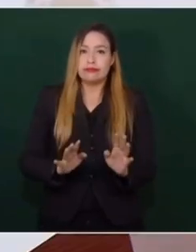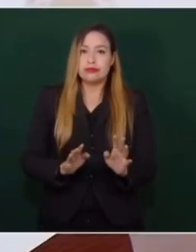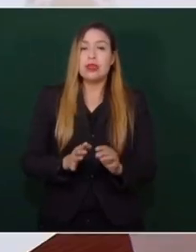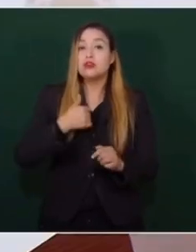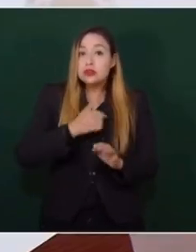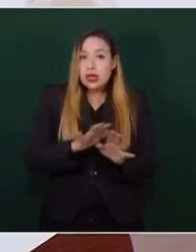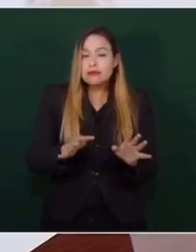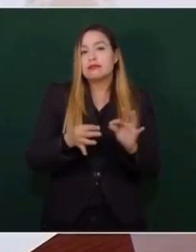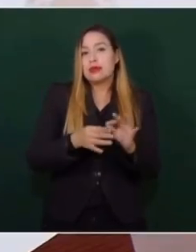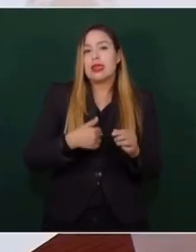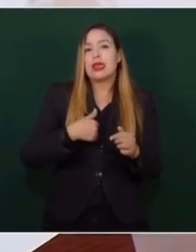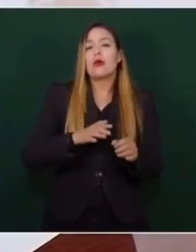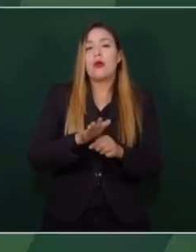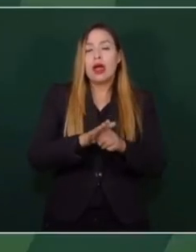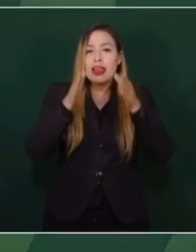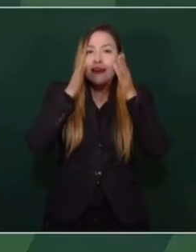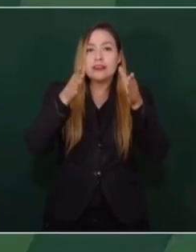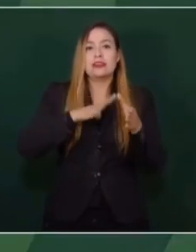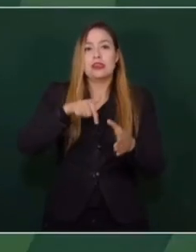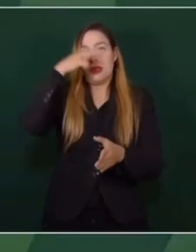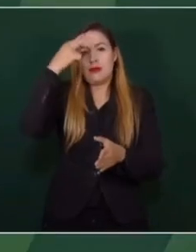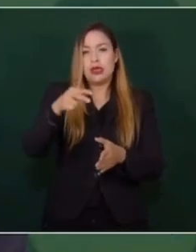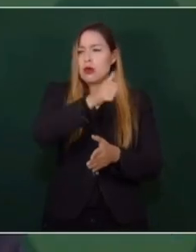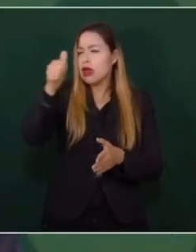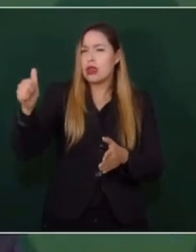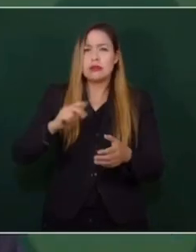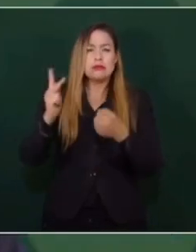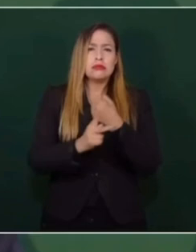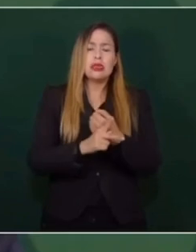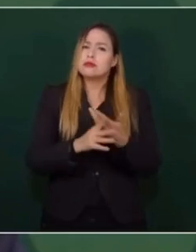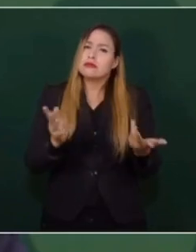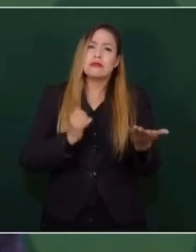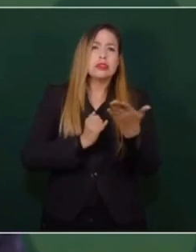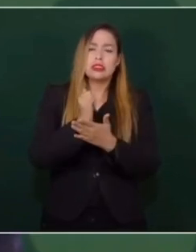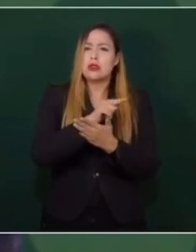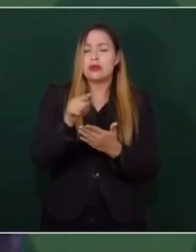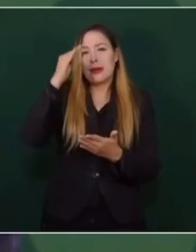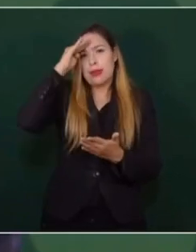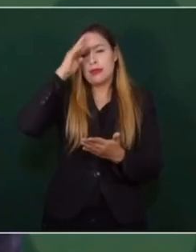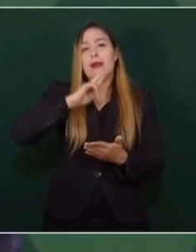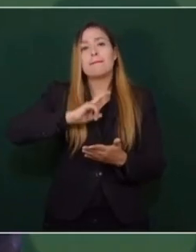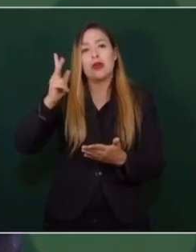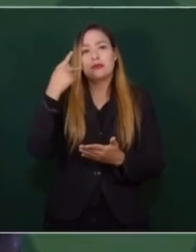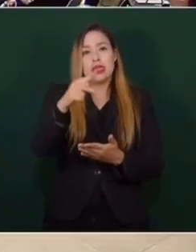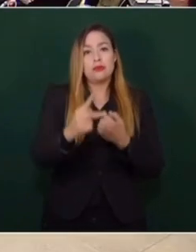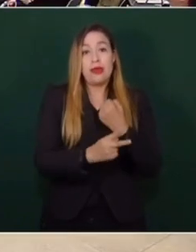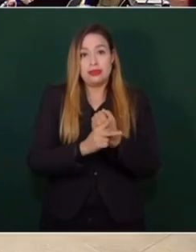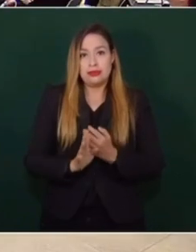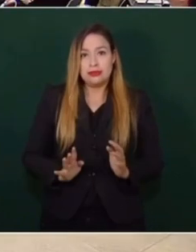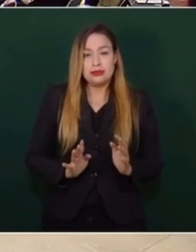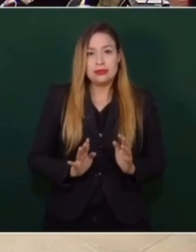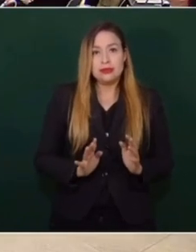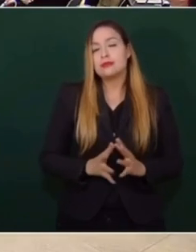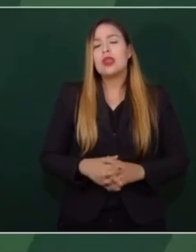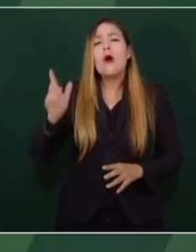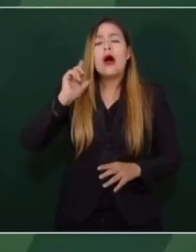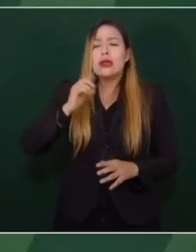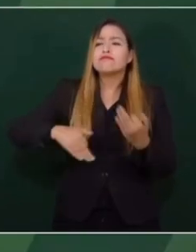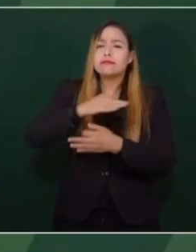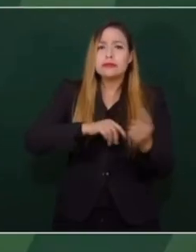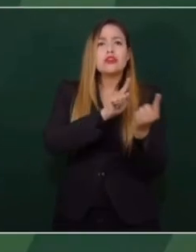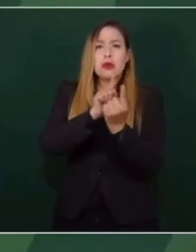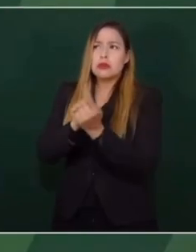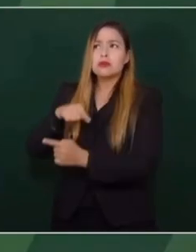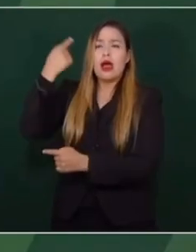fijamos nuestra postura y que cada quien asuma lo que considere más adecuado. Pero ojalá y si nos encontremos